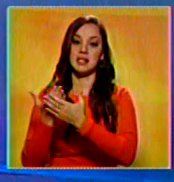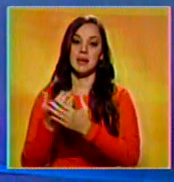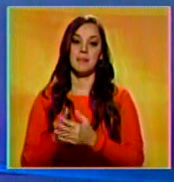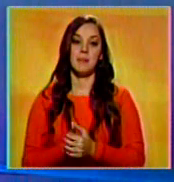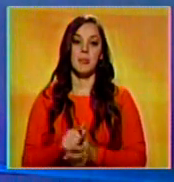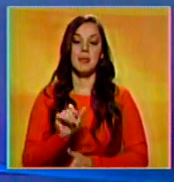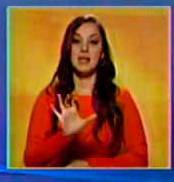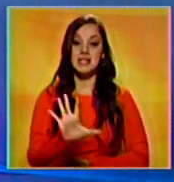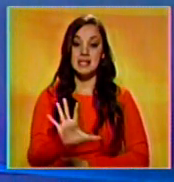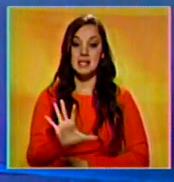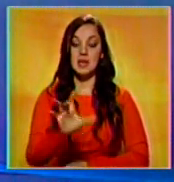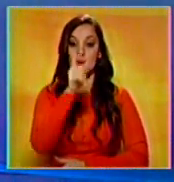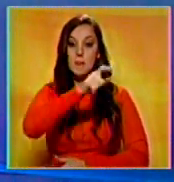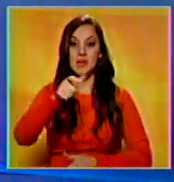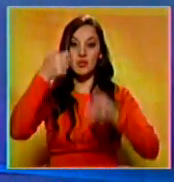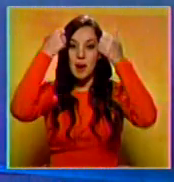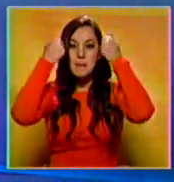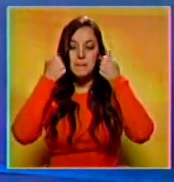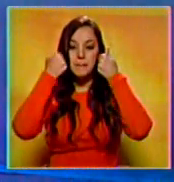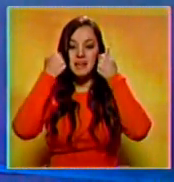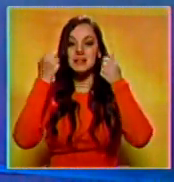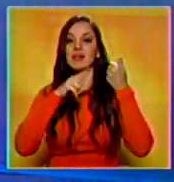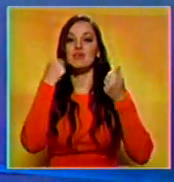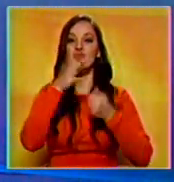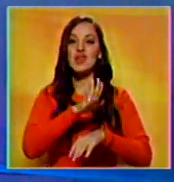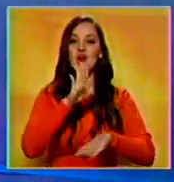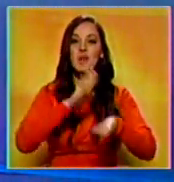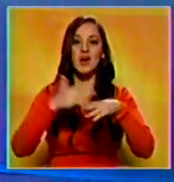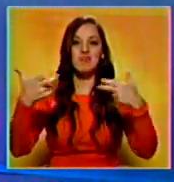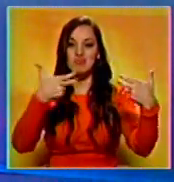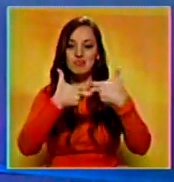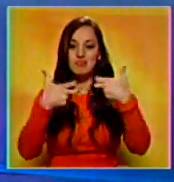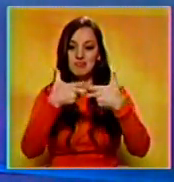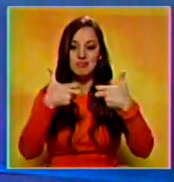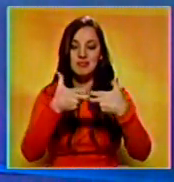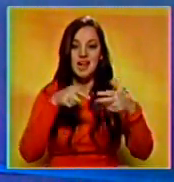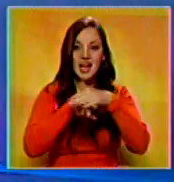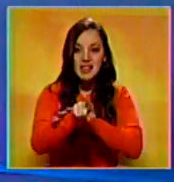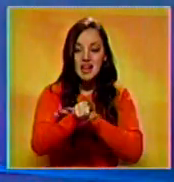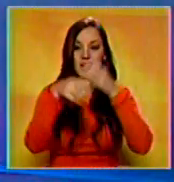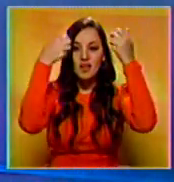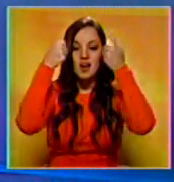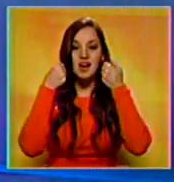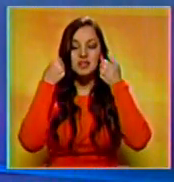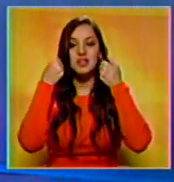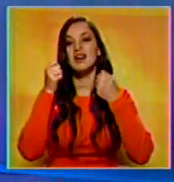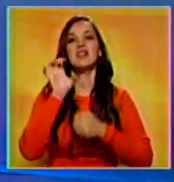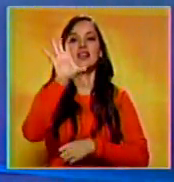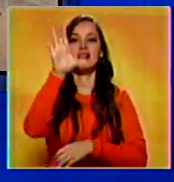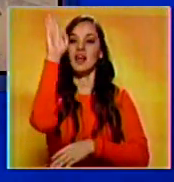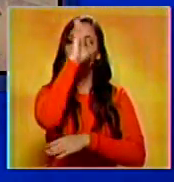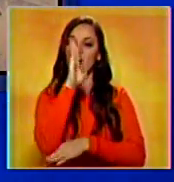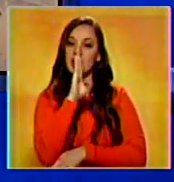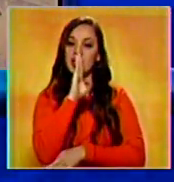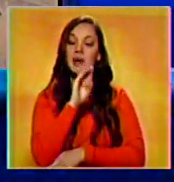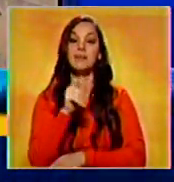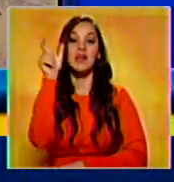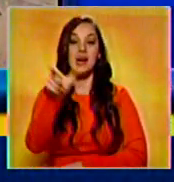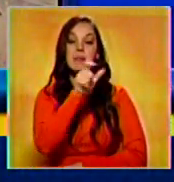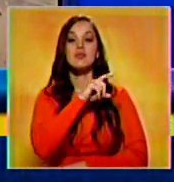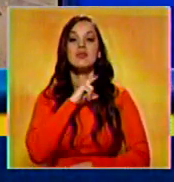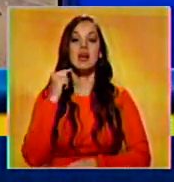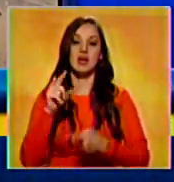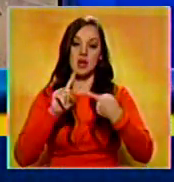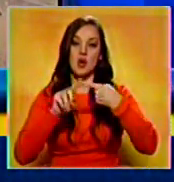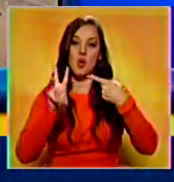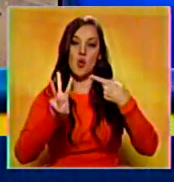Cinco reos murieron tras una reyerta ocurrida la tarde de este jueves en el internado judicial del estado Barinas. Entre los fallecidos están